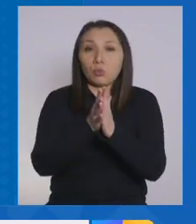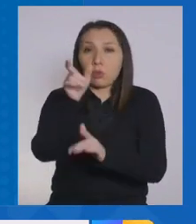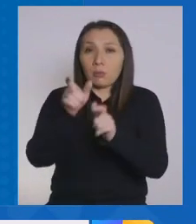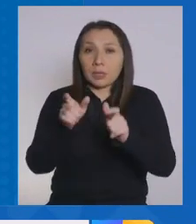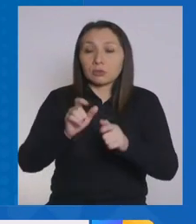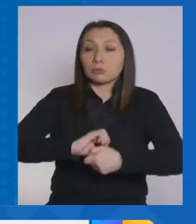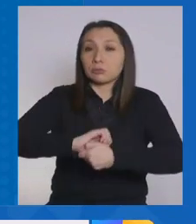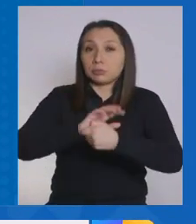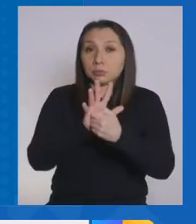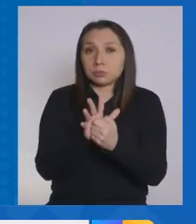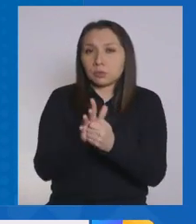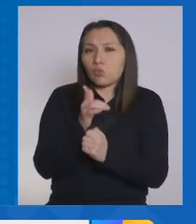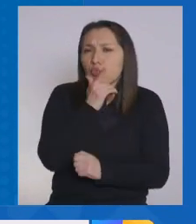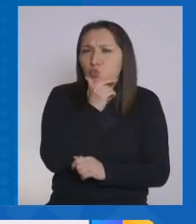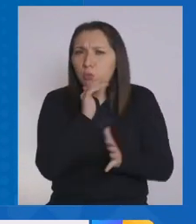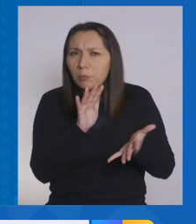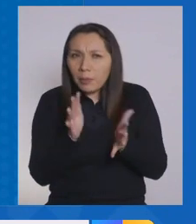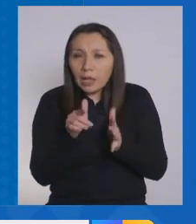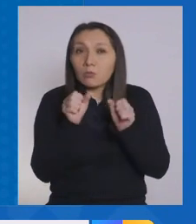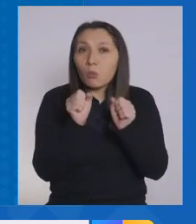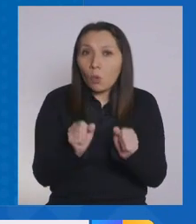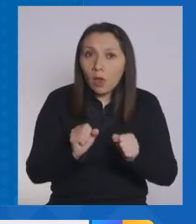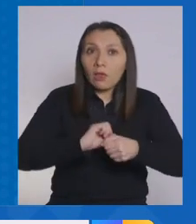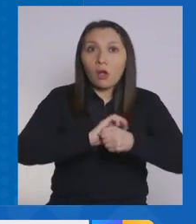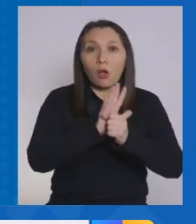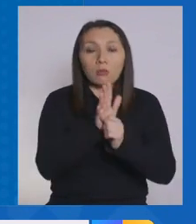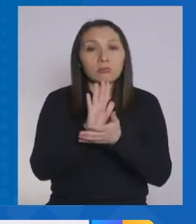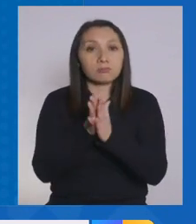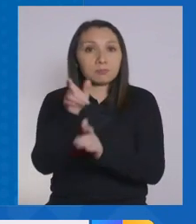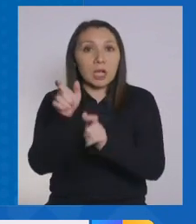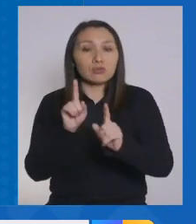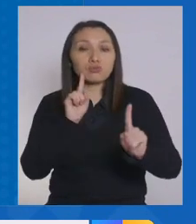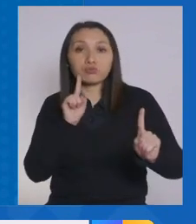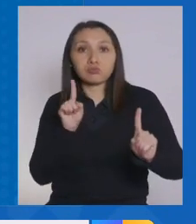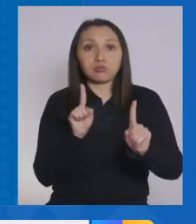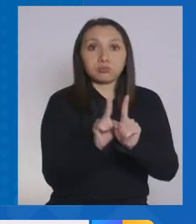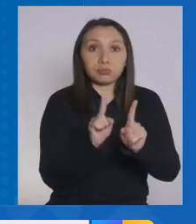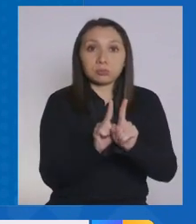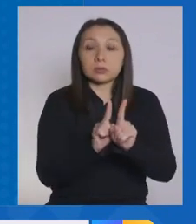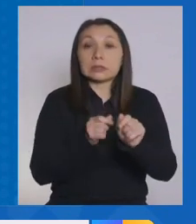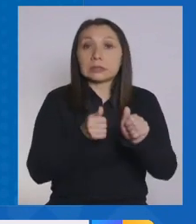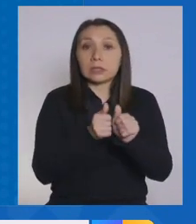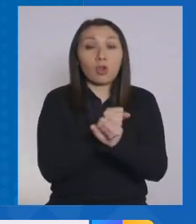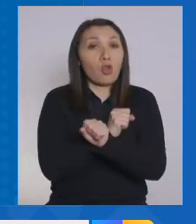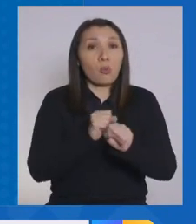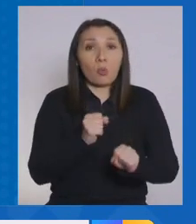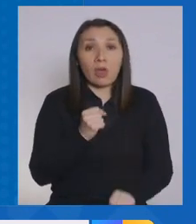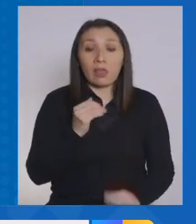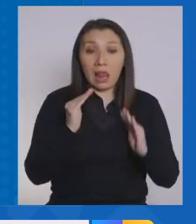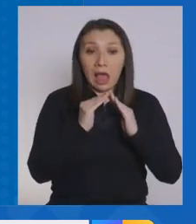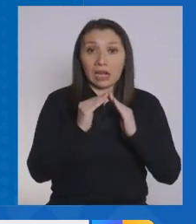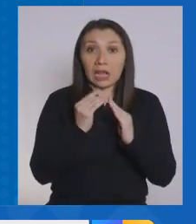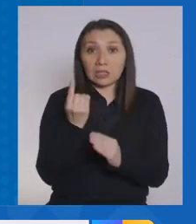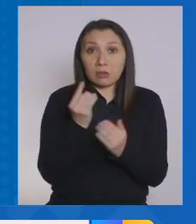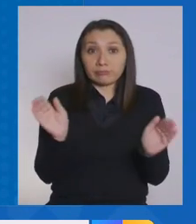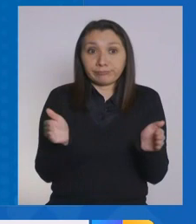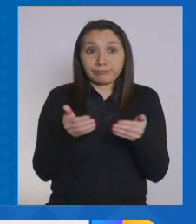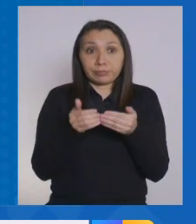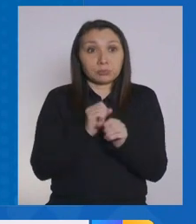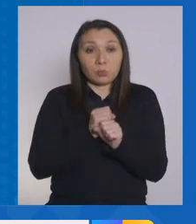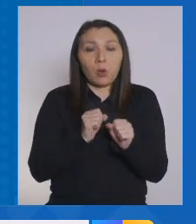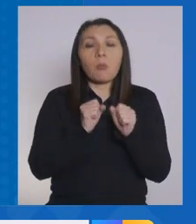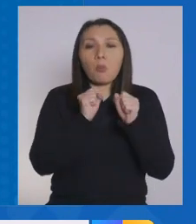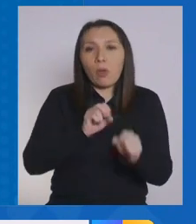-19, todos los casos sospechosos, todas las personas que son contacto estrecho y no pueden aislarse en su casa, pueden ser